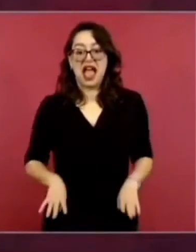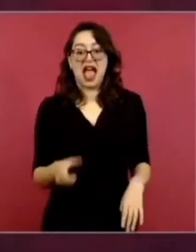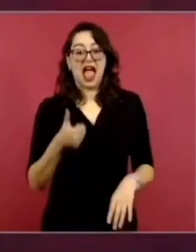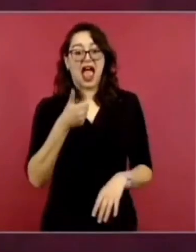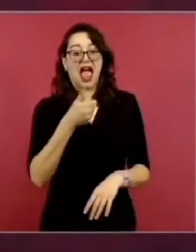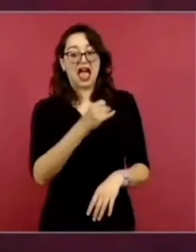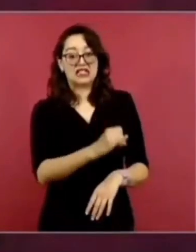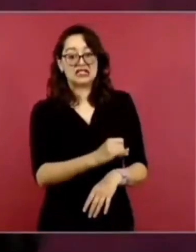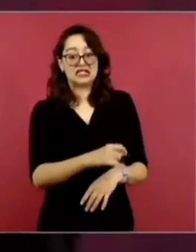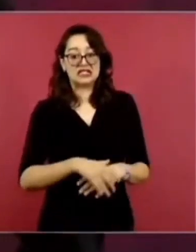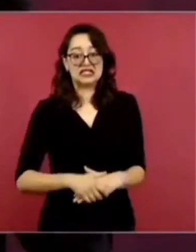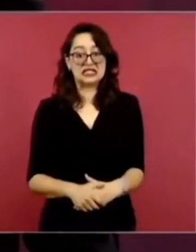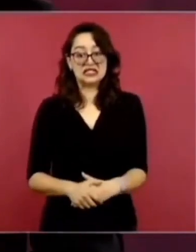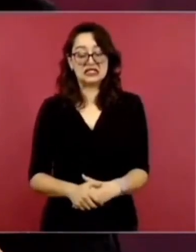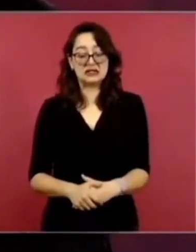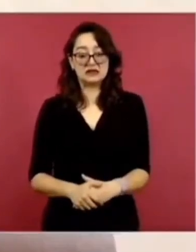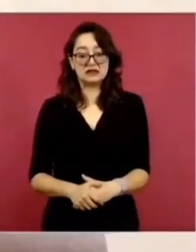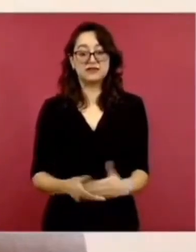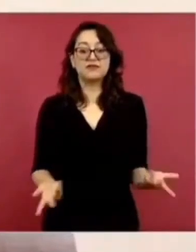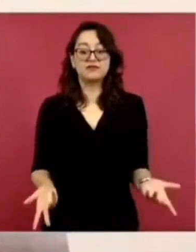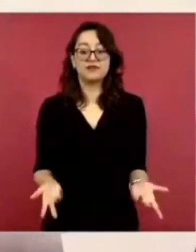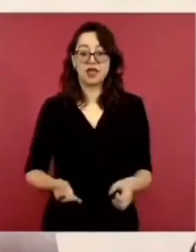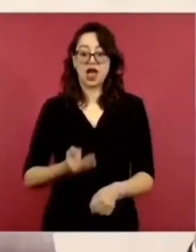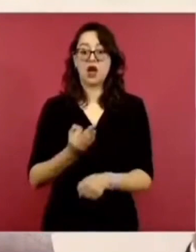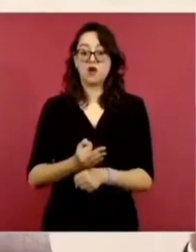todo esto pues ha ayudado